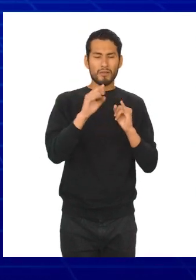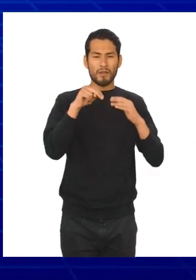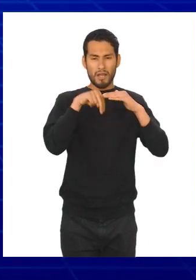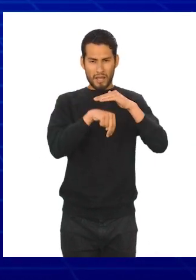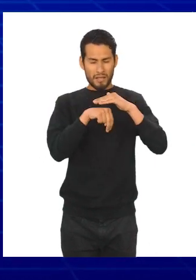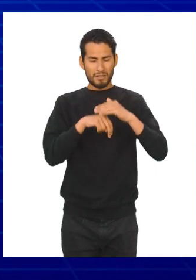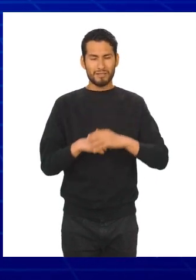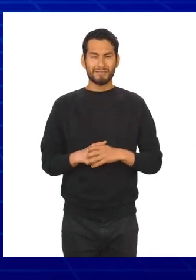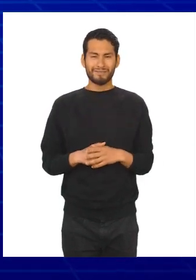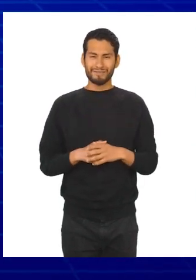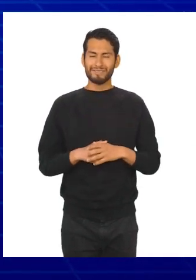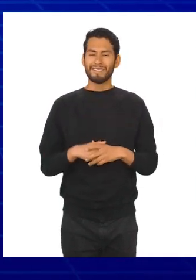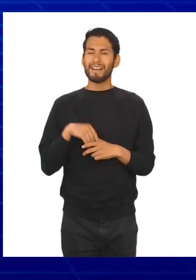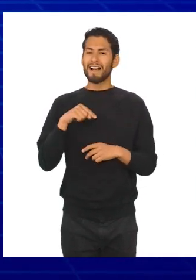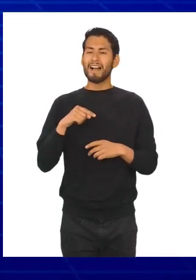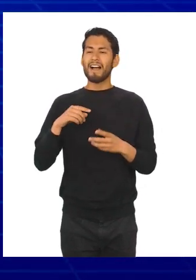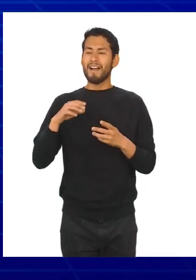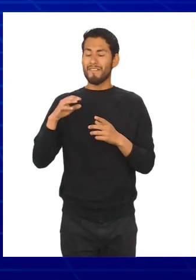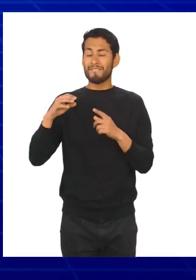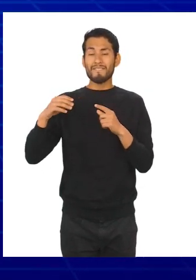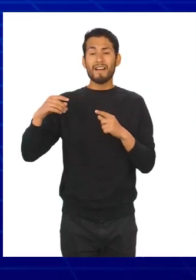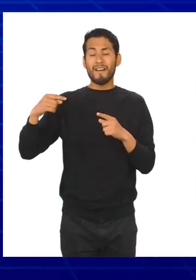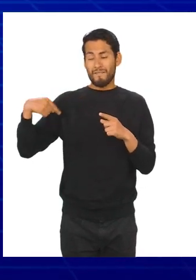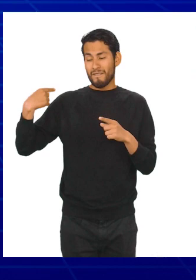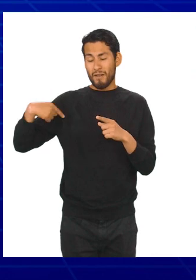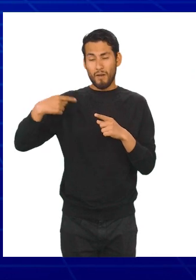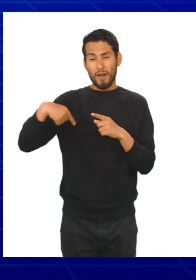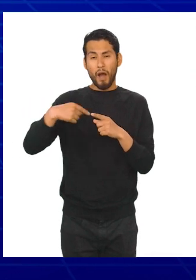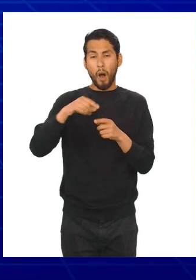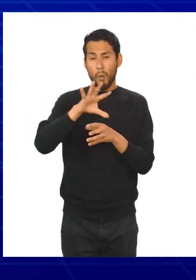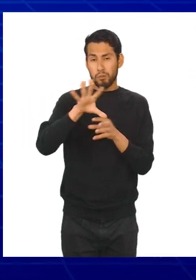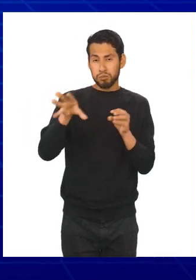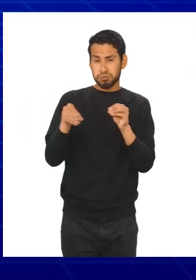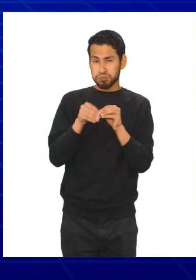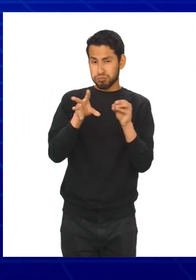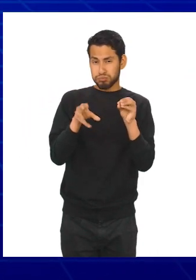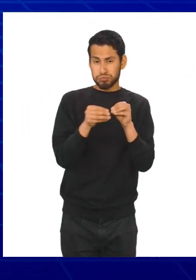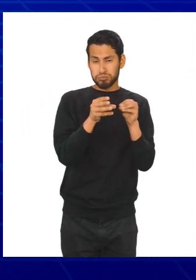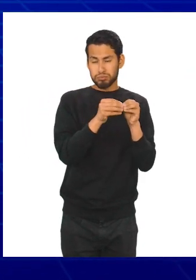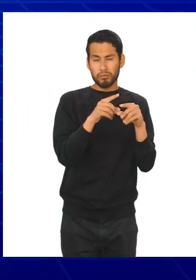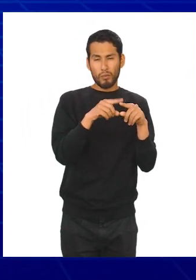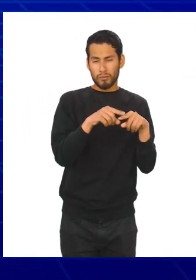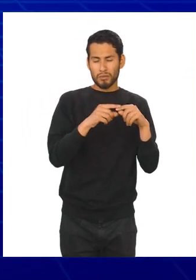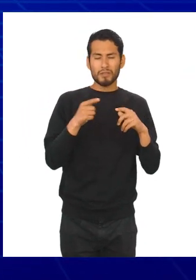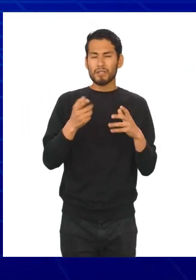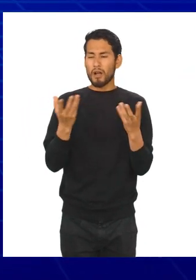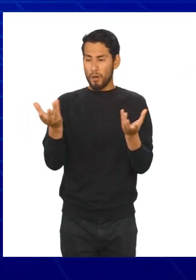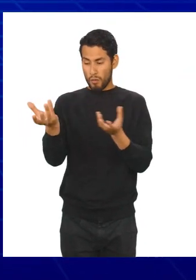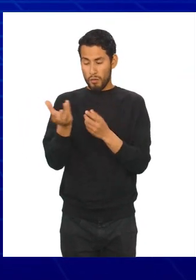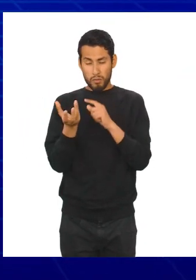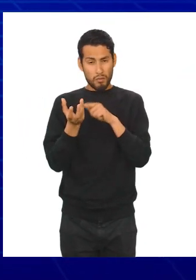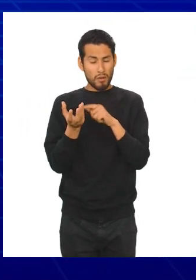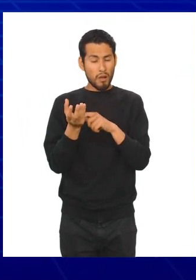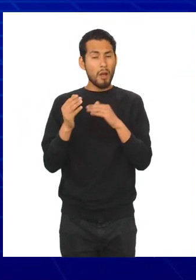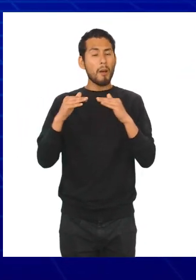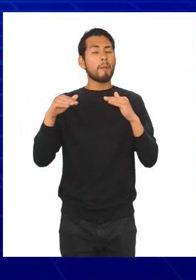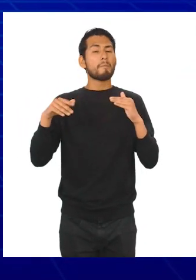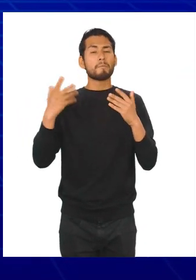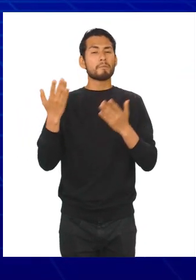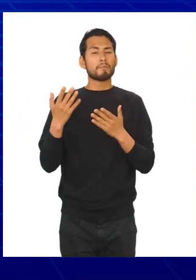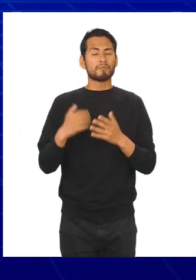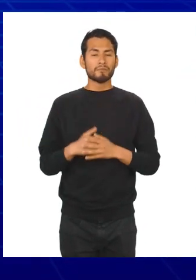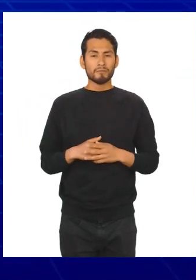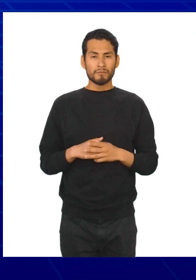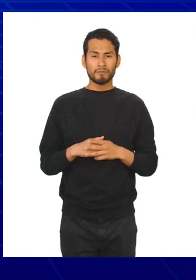sobre n. Finalmente, la frecuencia acumulada relativa es la proporción de los datos en la muestra o población que son